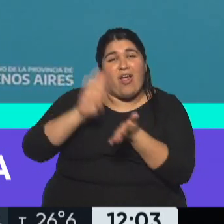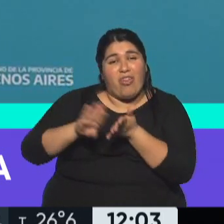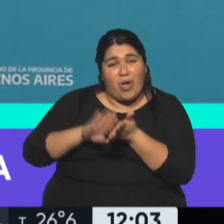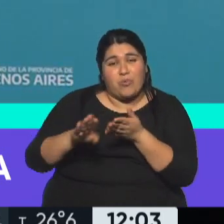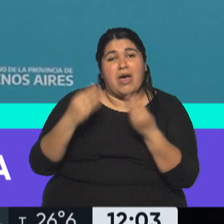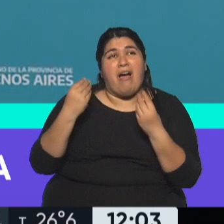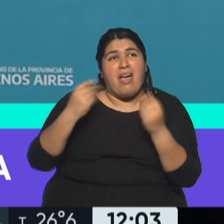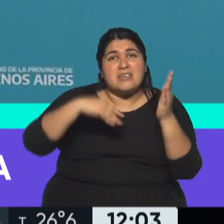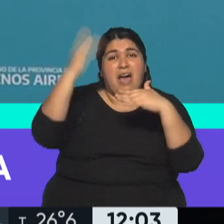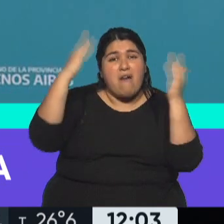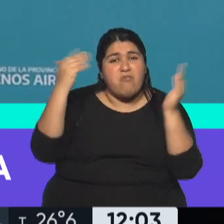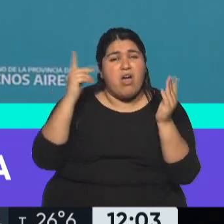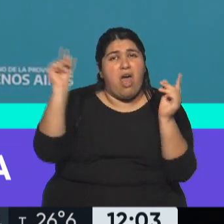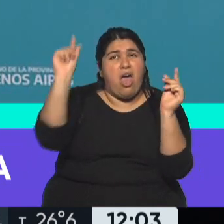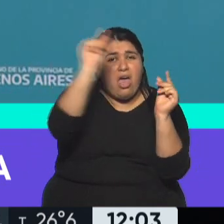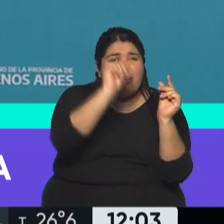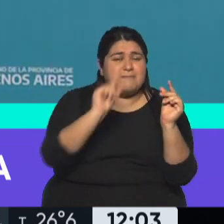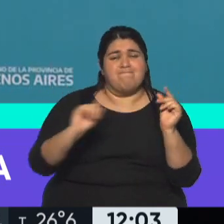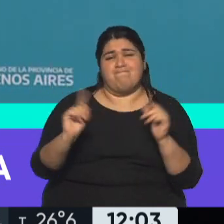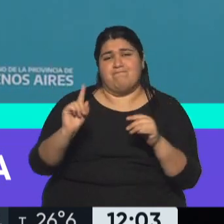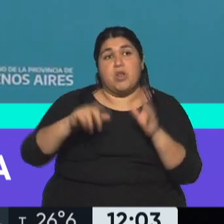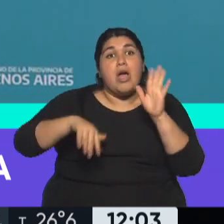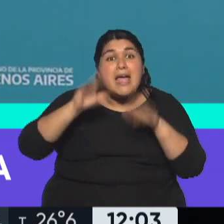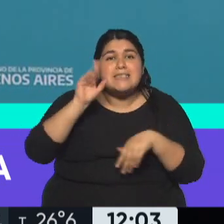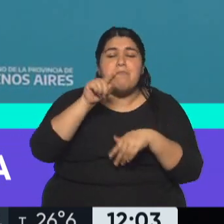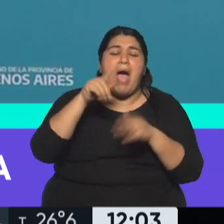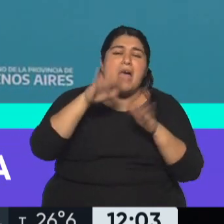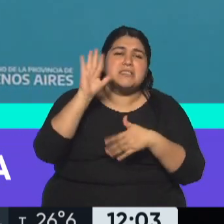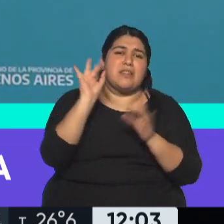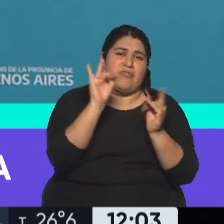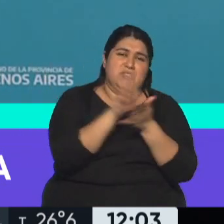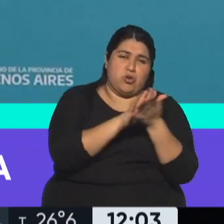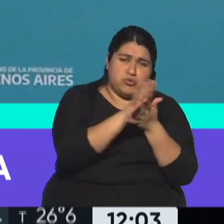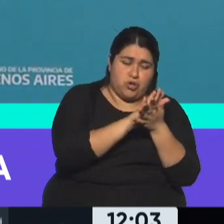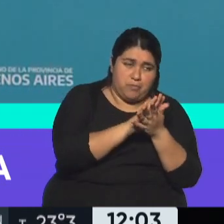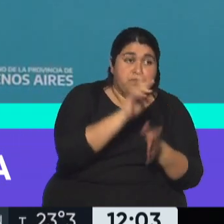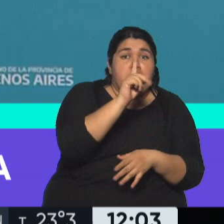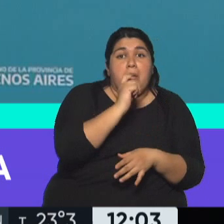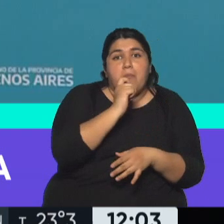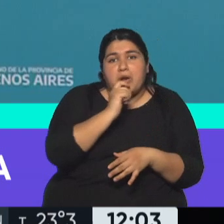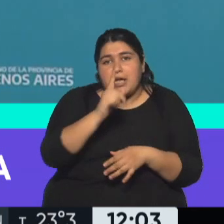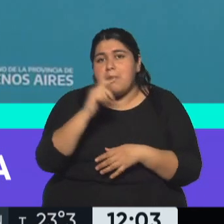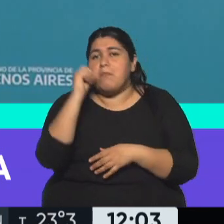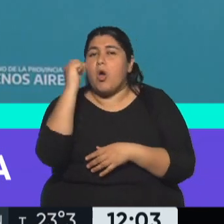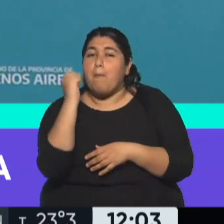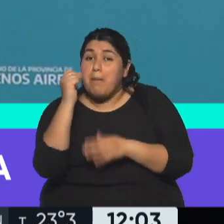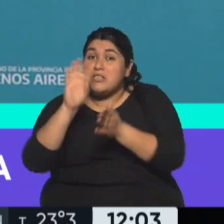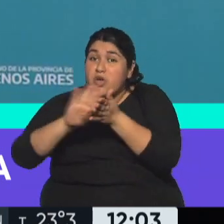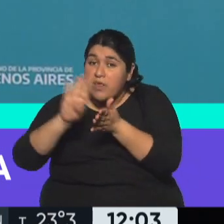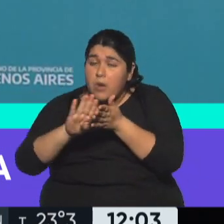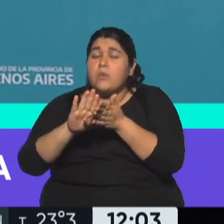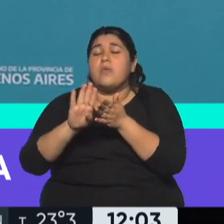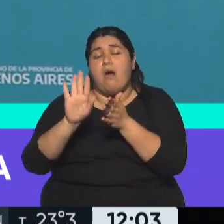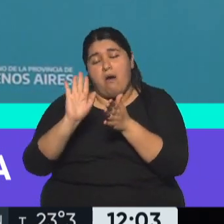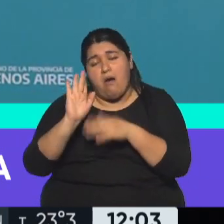con acreedores extranjeros, que es la deuda de más difícil solución. Si es en pesos, obviamente es la moneda que se emite localmente,